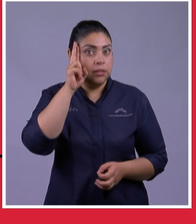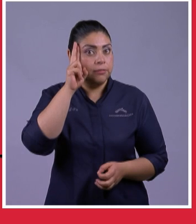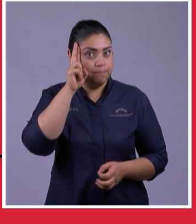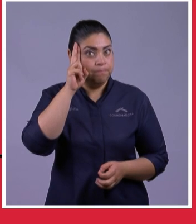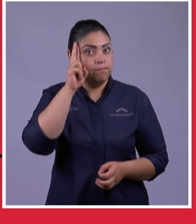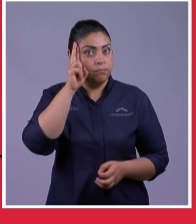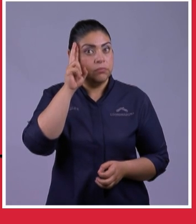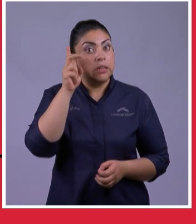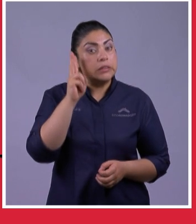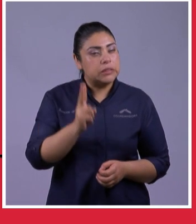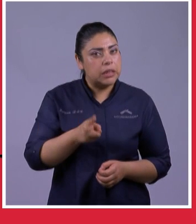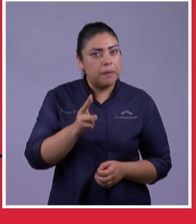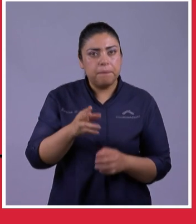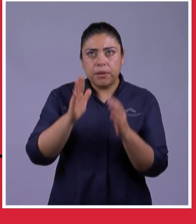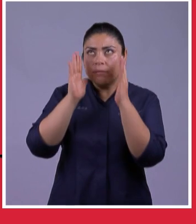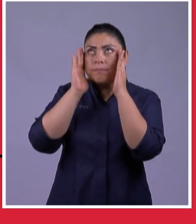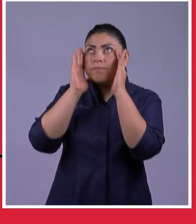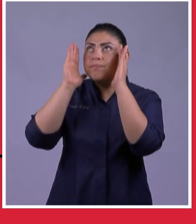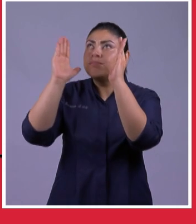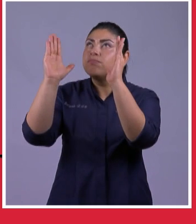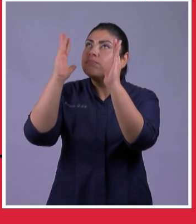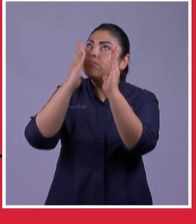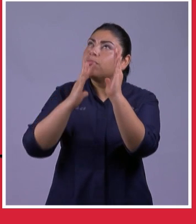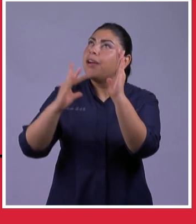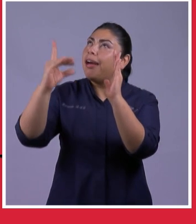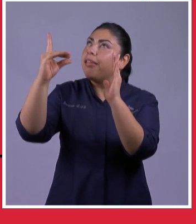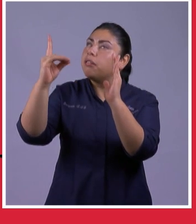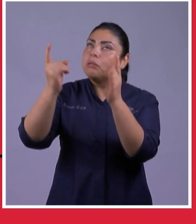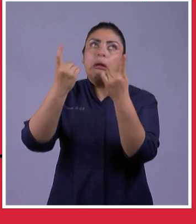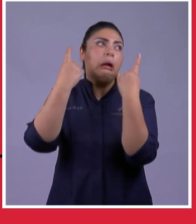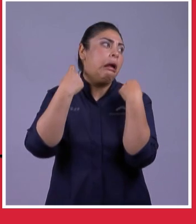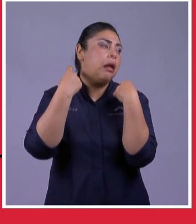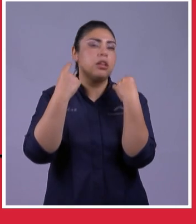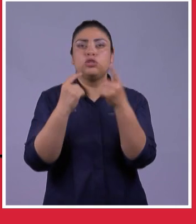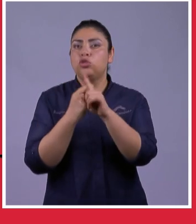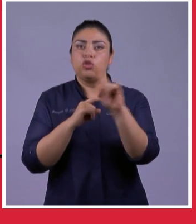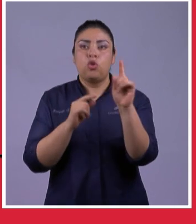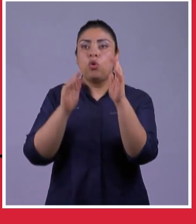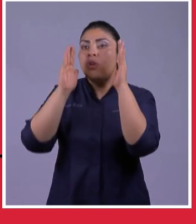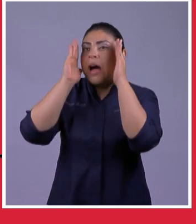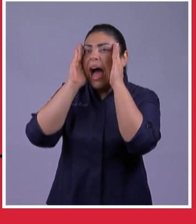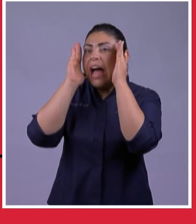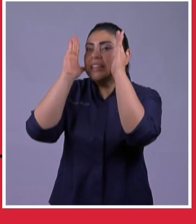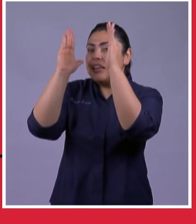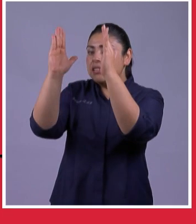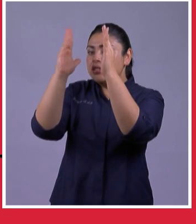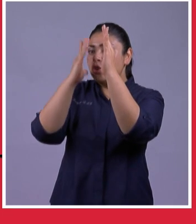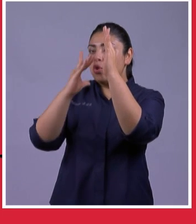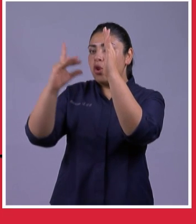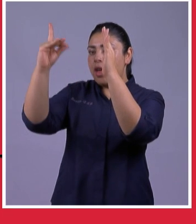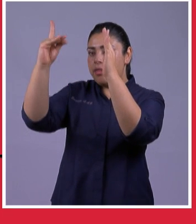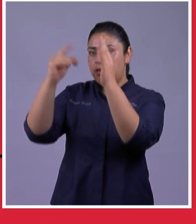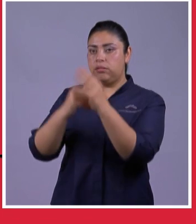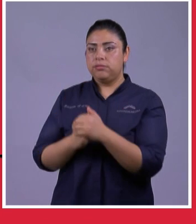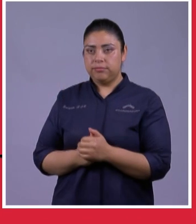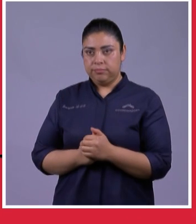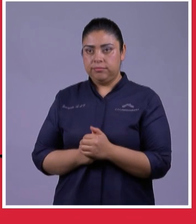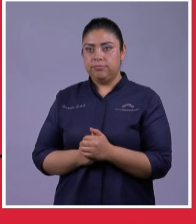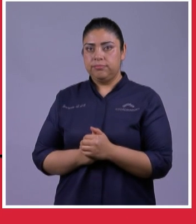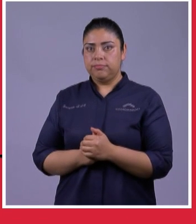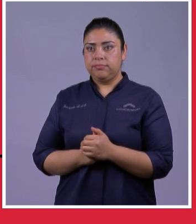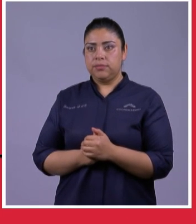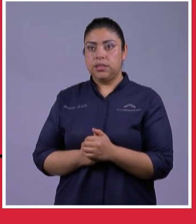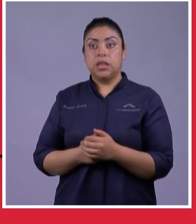Dios Asegúrate De esto De no olvidarte De Él Yo digo Wow Ok Para que no Falles En obedecer Sus